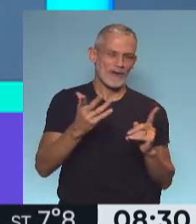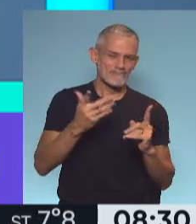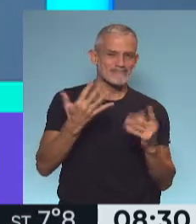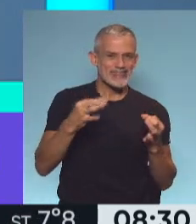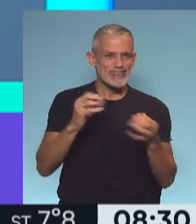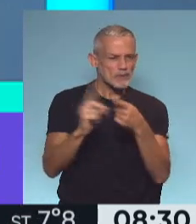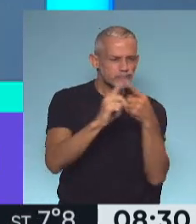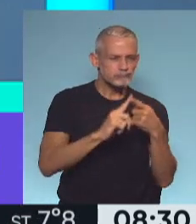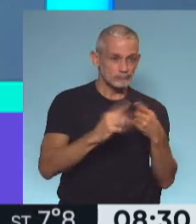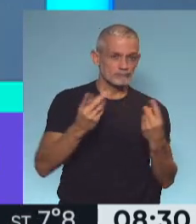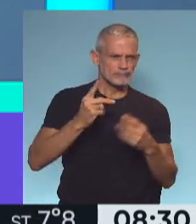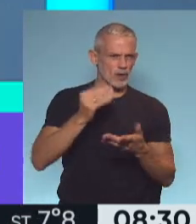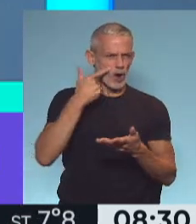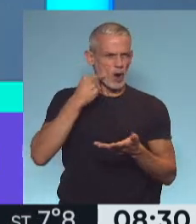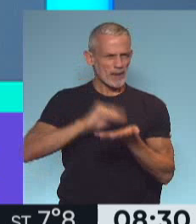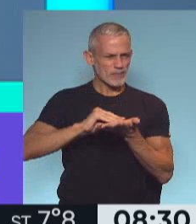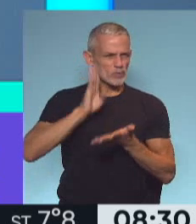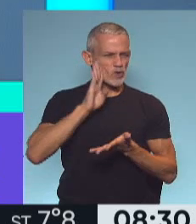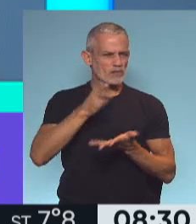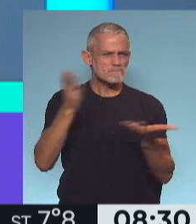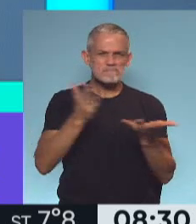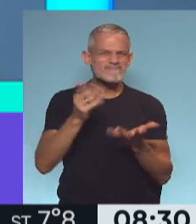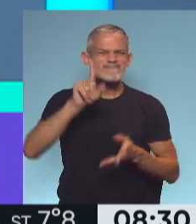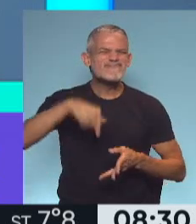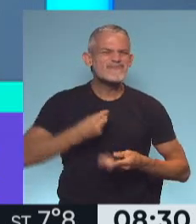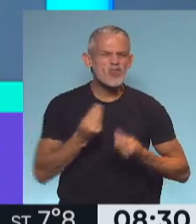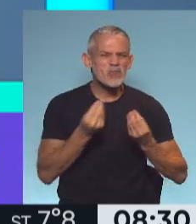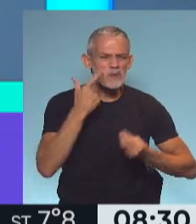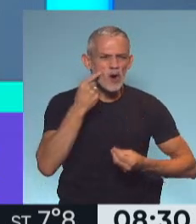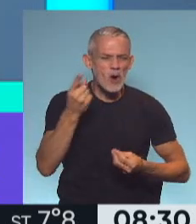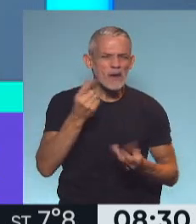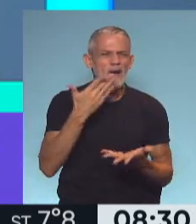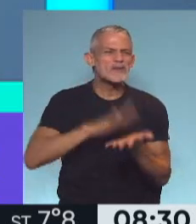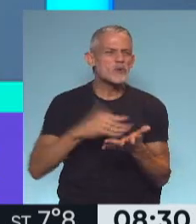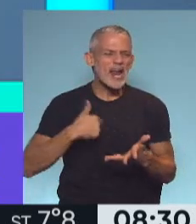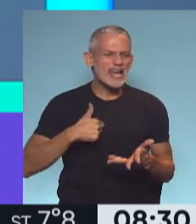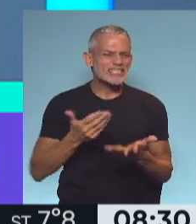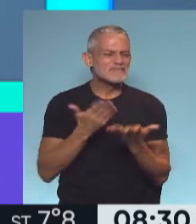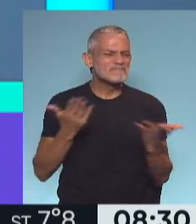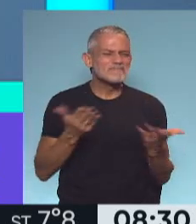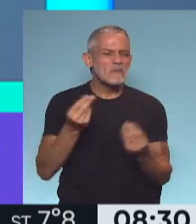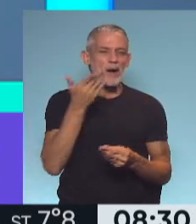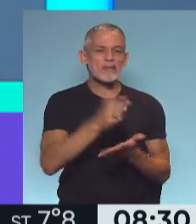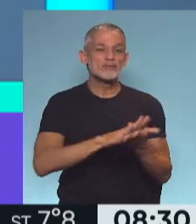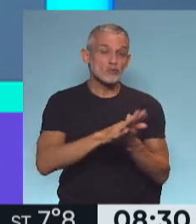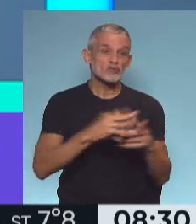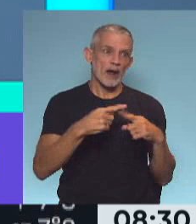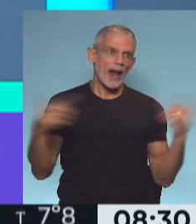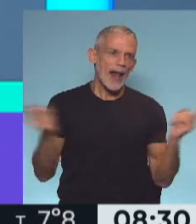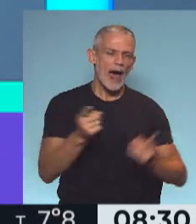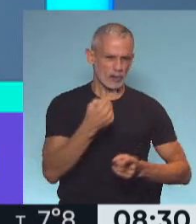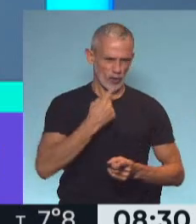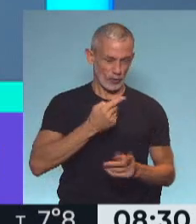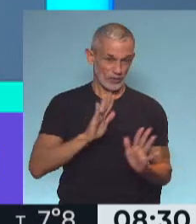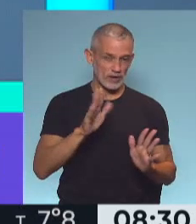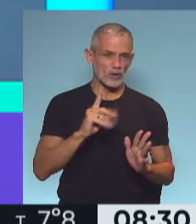Pero vos decís, este Gregory Mix, ¿de dónde sale este señor a hablar de Argentina, a pedir soluciones de largo plazo? También